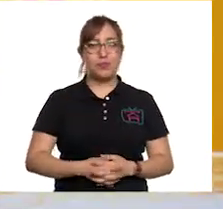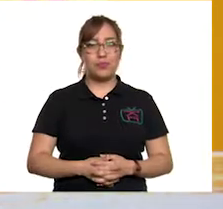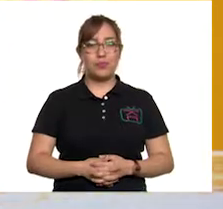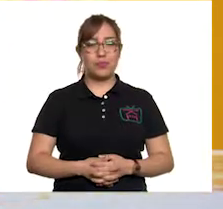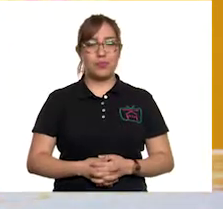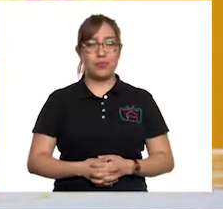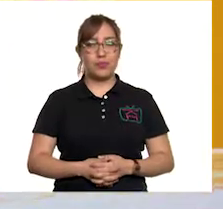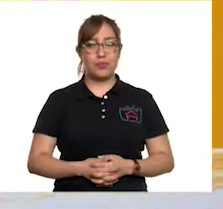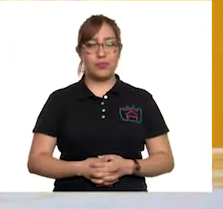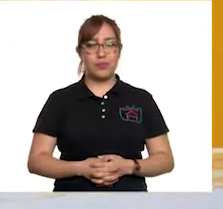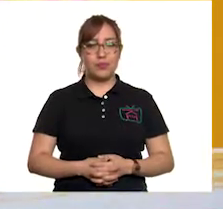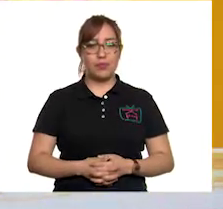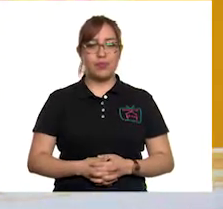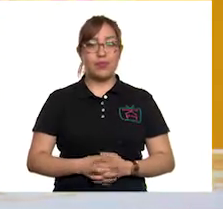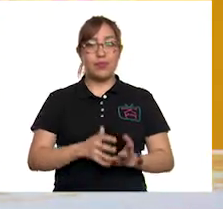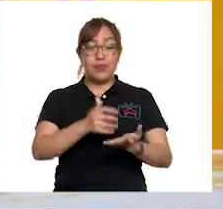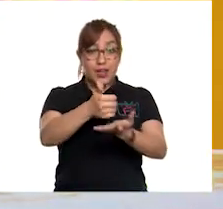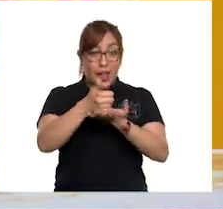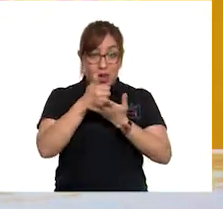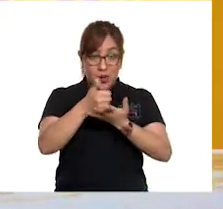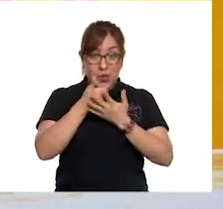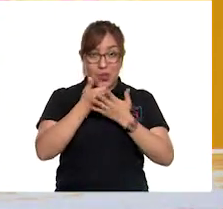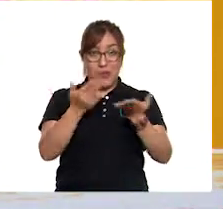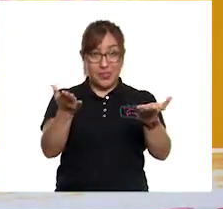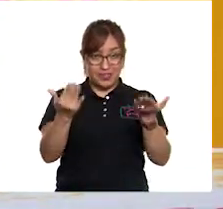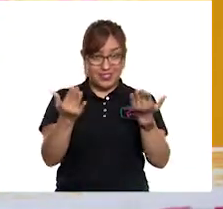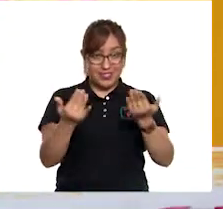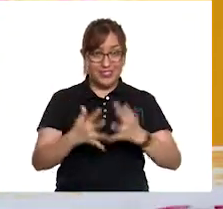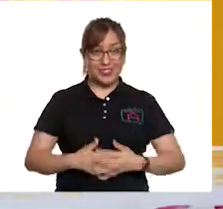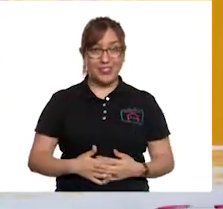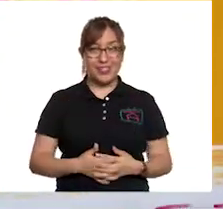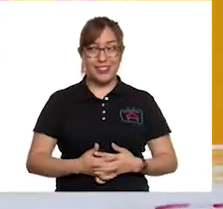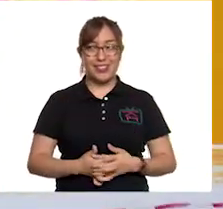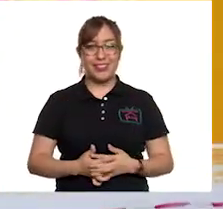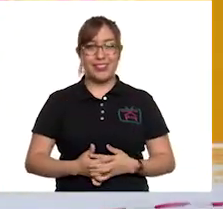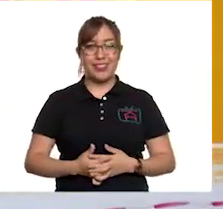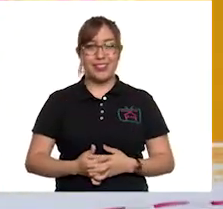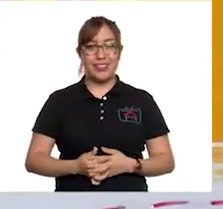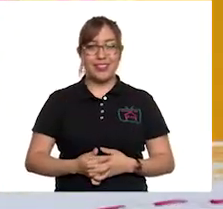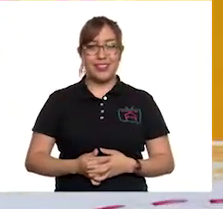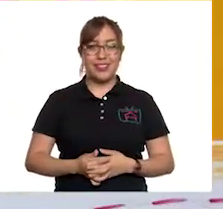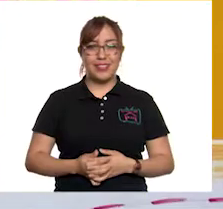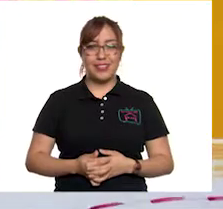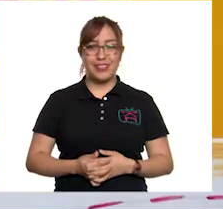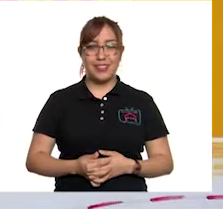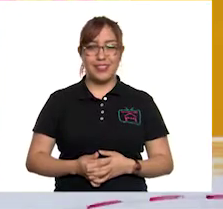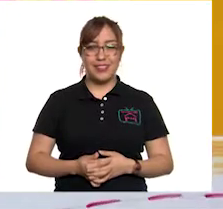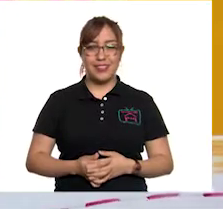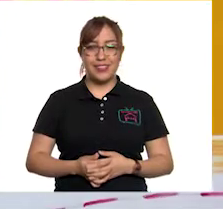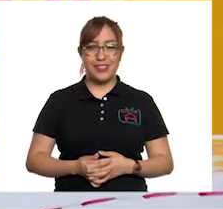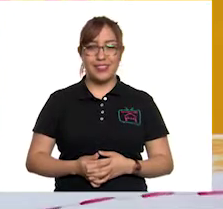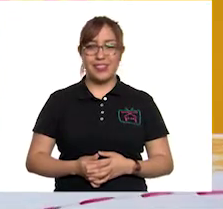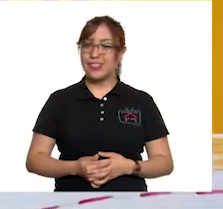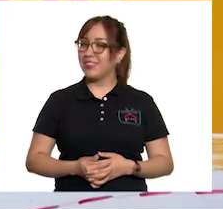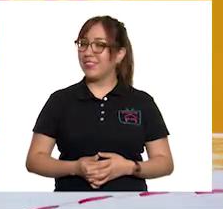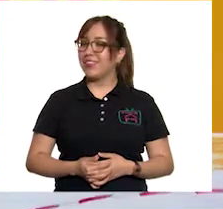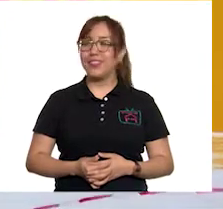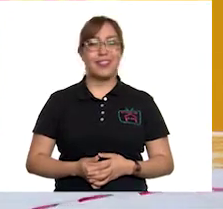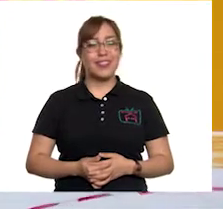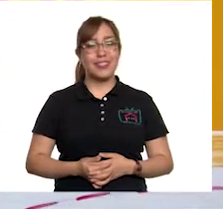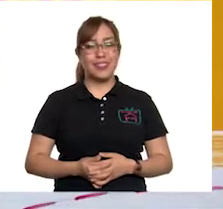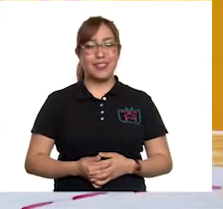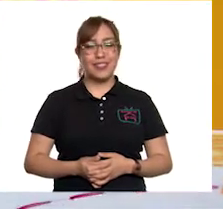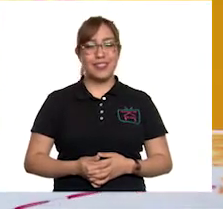Bueno, también que me ayuden las niñas y los niños que nos ven. Sí, ayúdenlo, niñas y niños. Ah, la lugar.